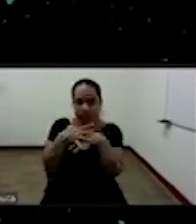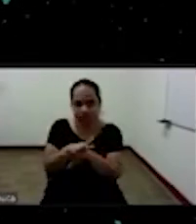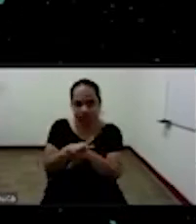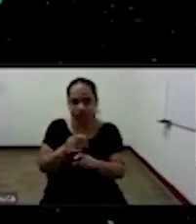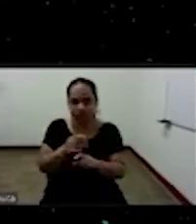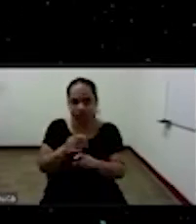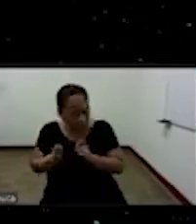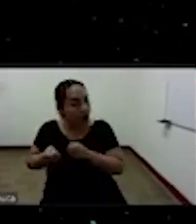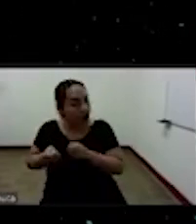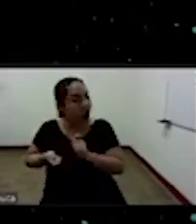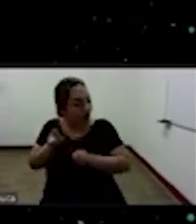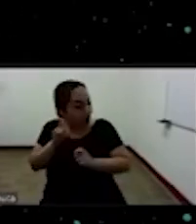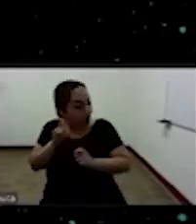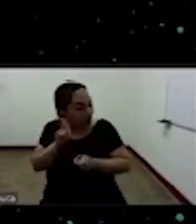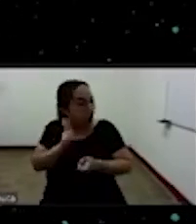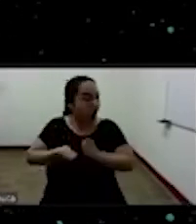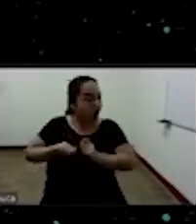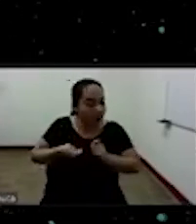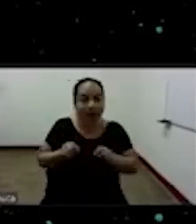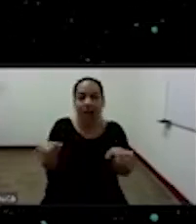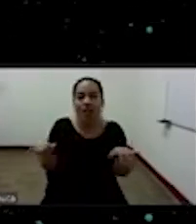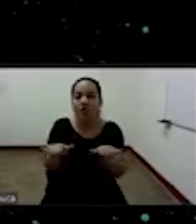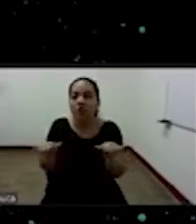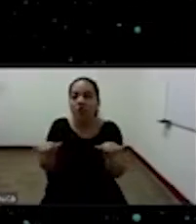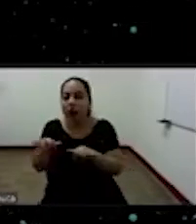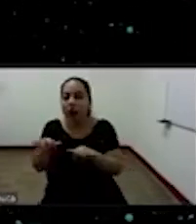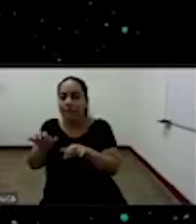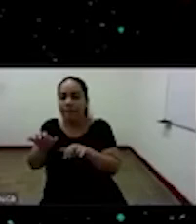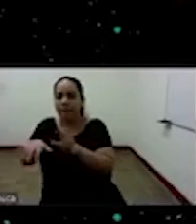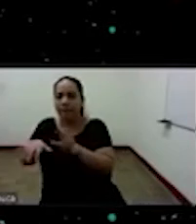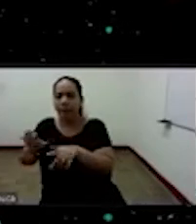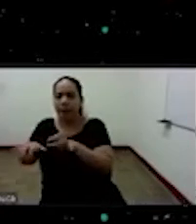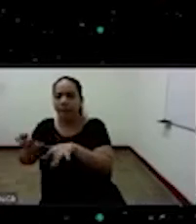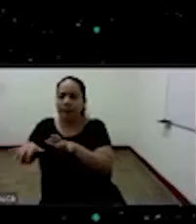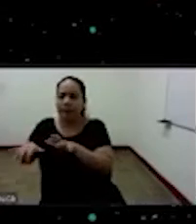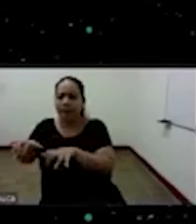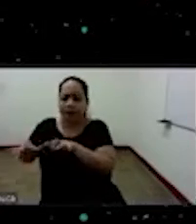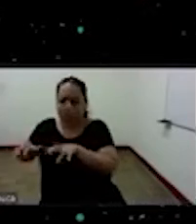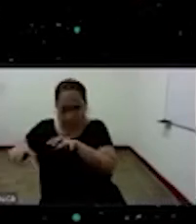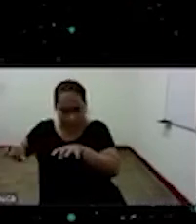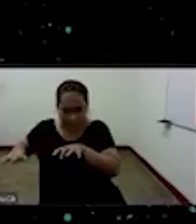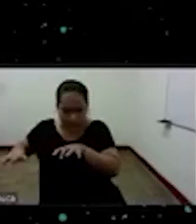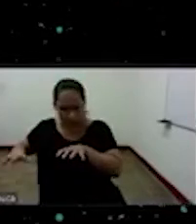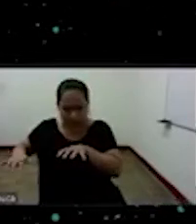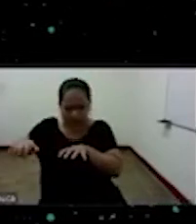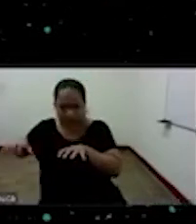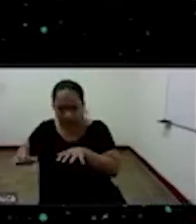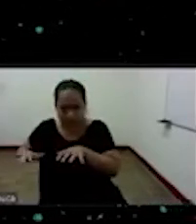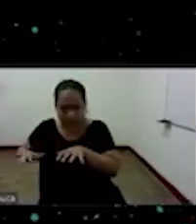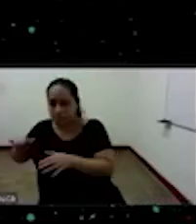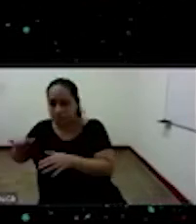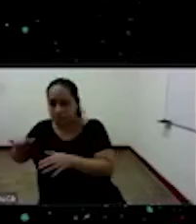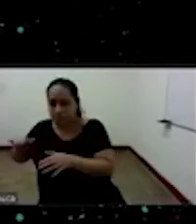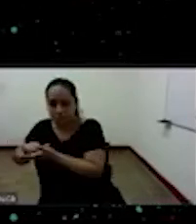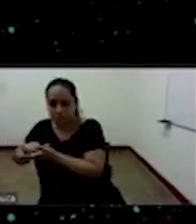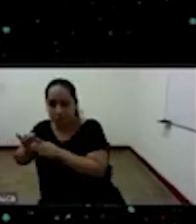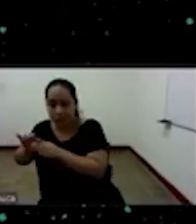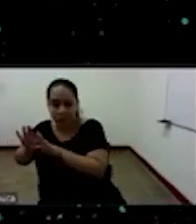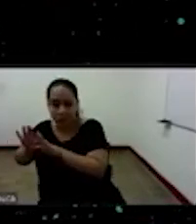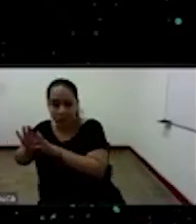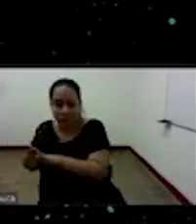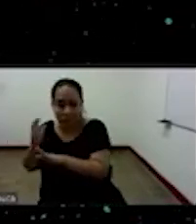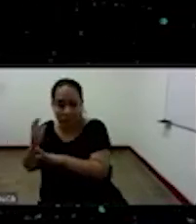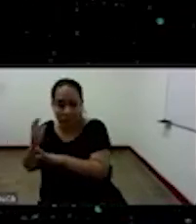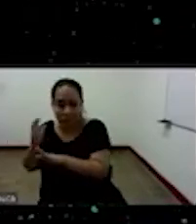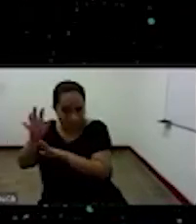como como si fuera un piano un piano digamos un piano normal pero que un